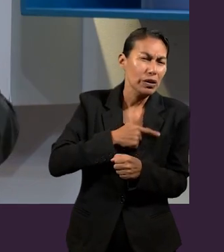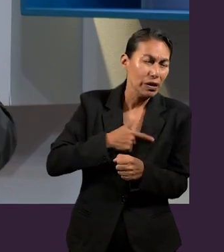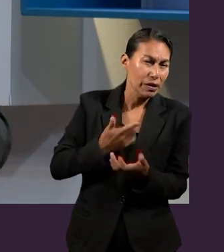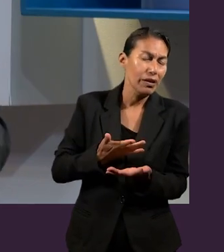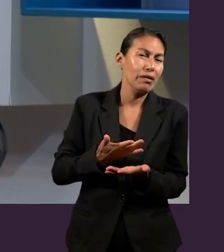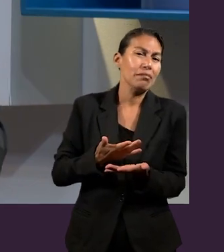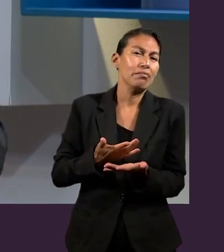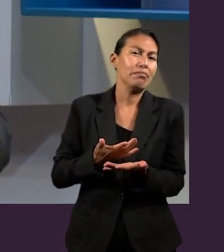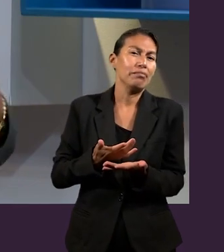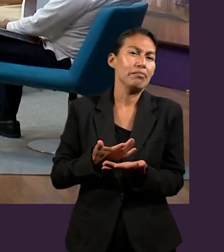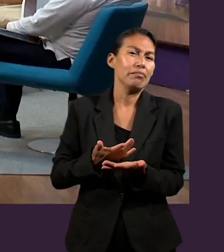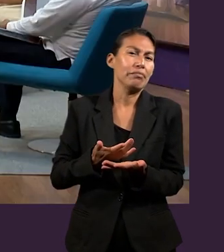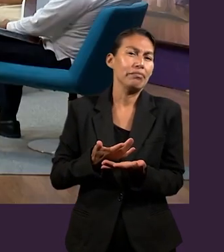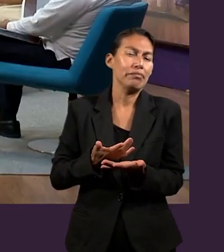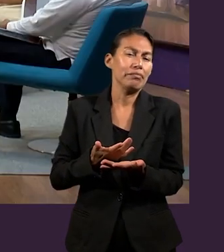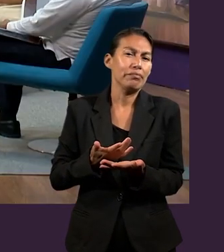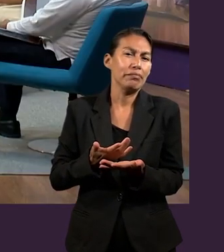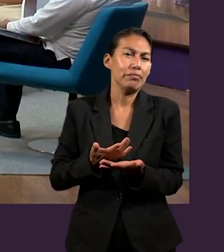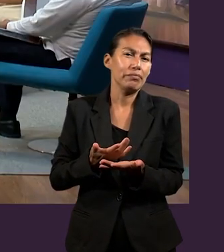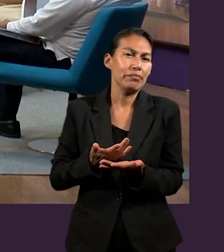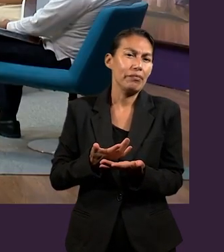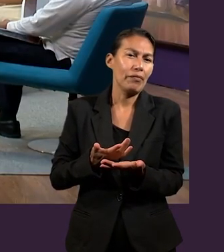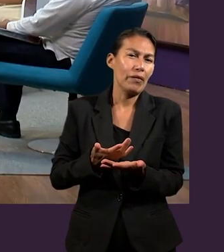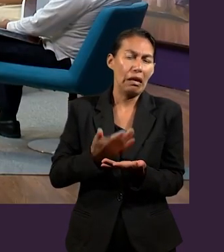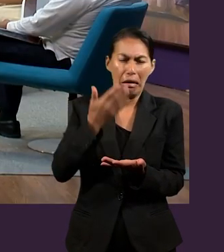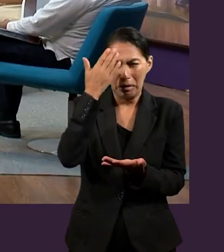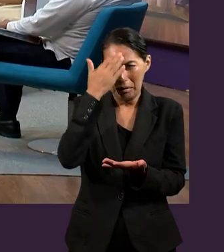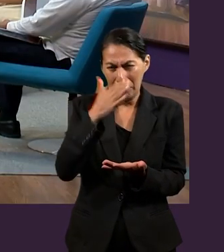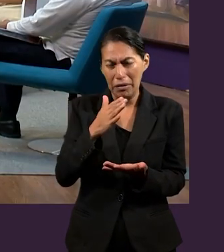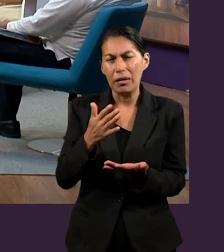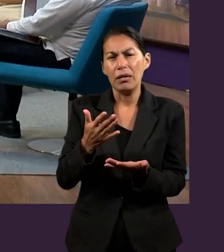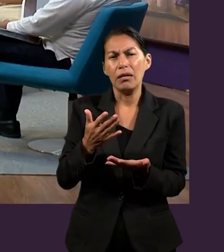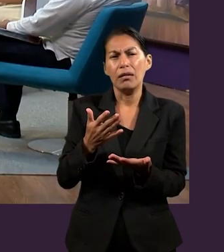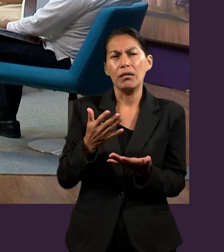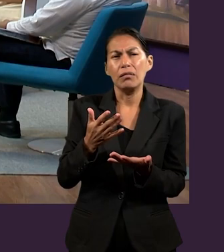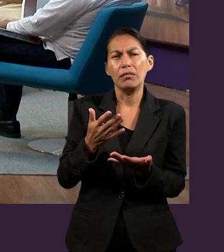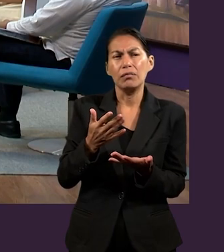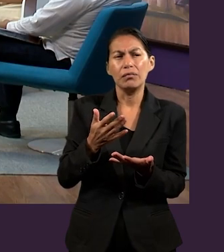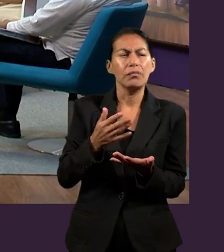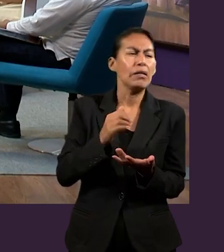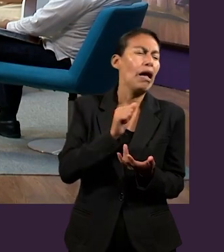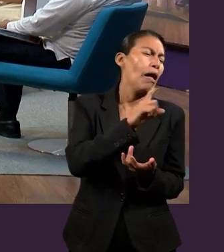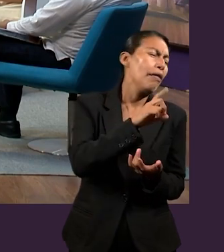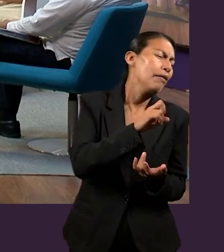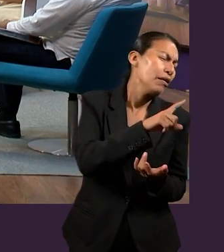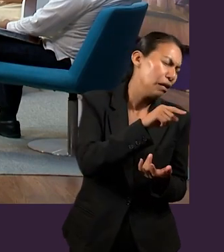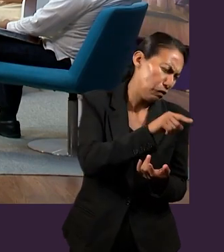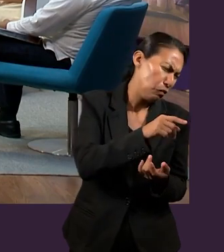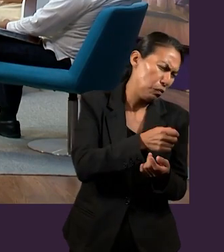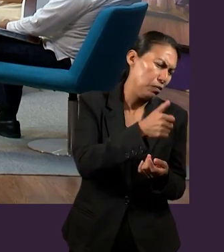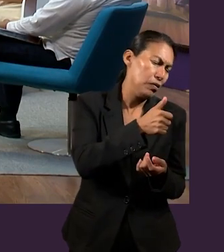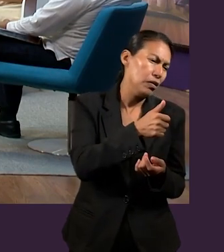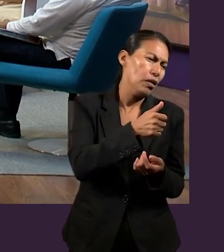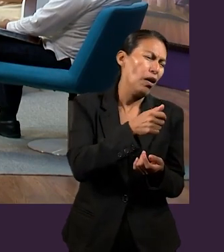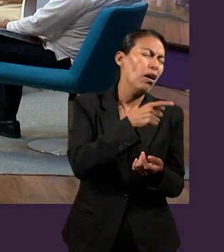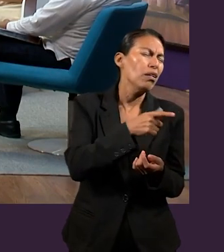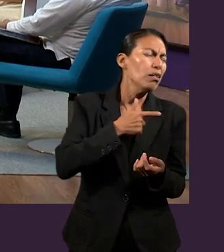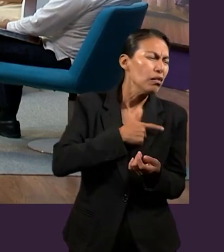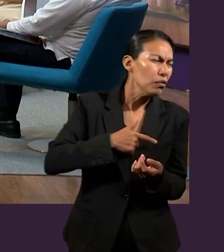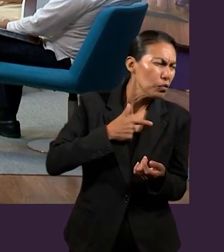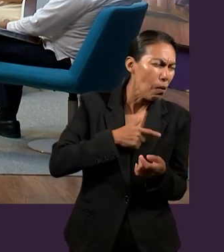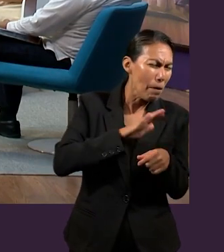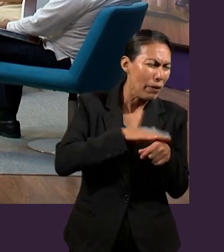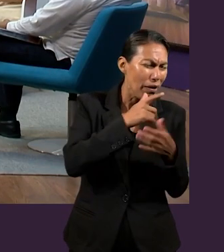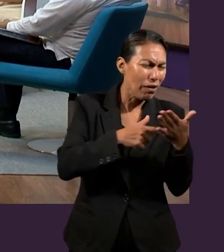nos gustaría mucho saber, le damos la oportunidad en primer lugar a Adelie, dinos